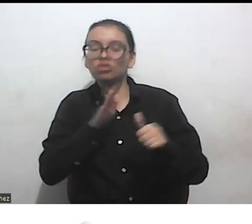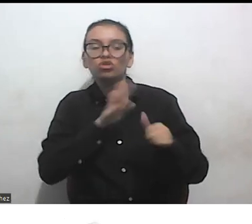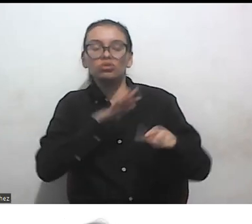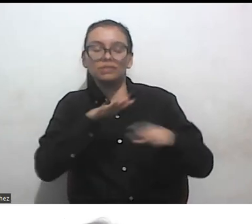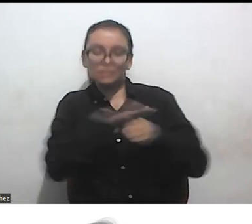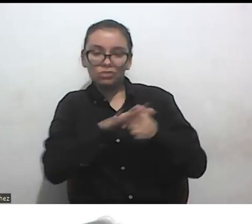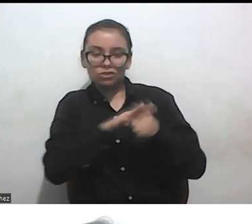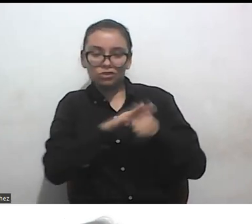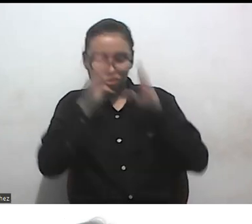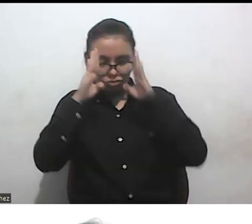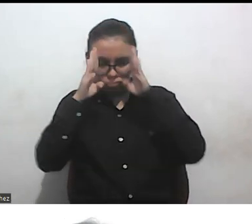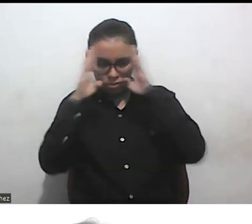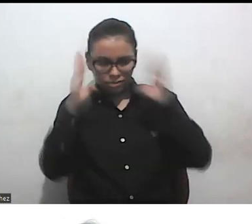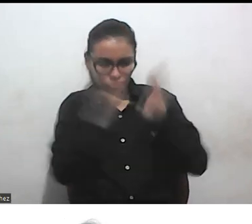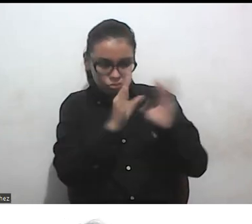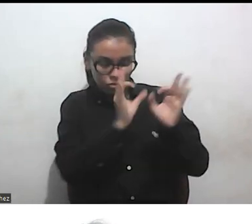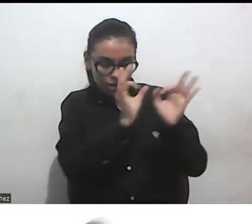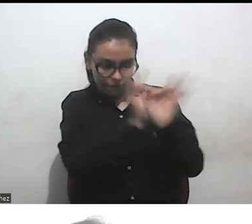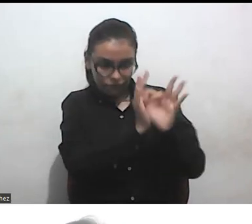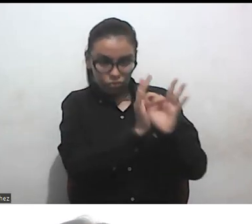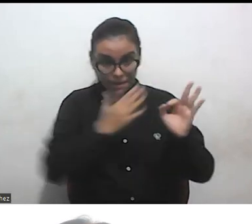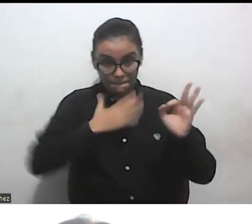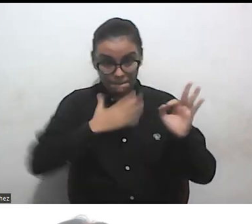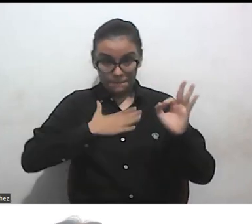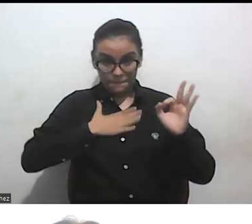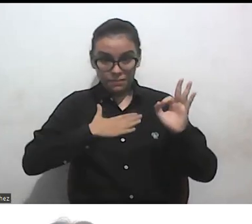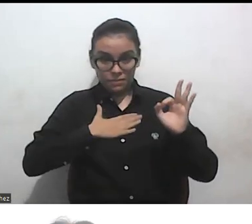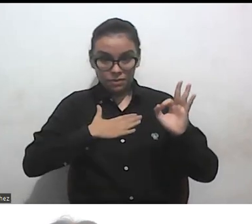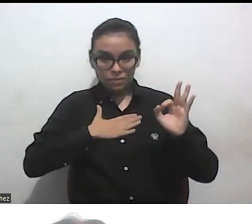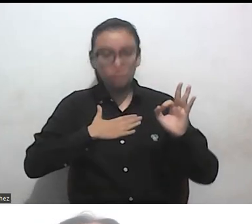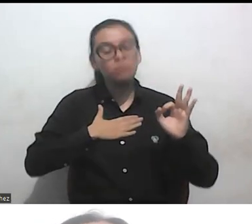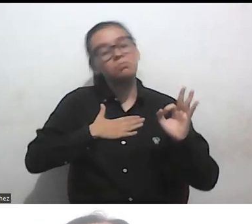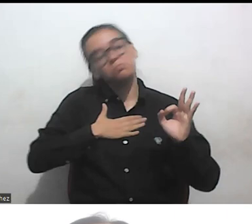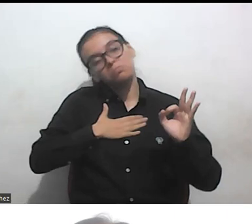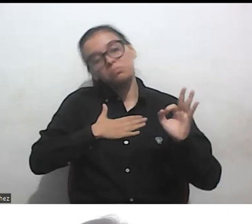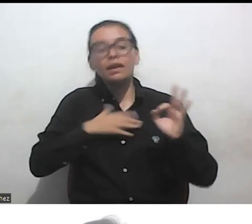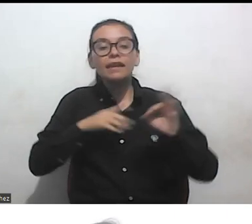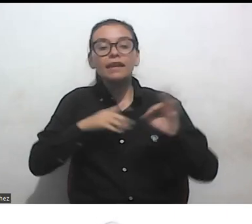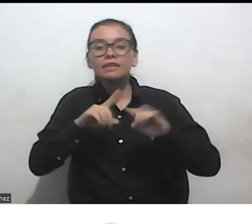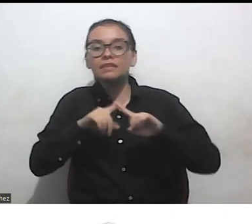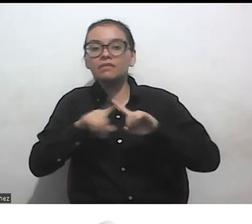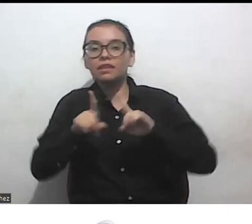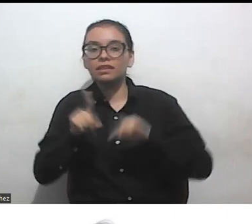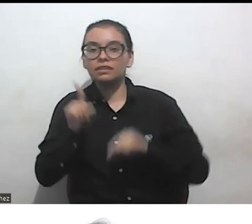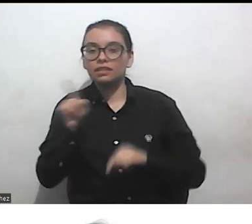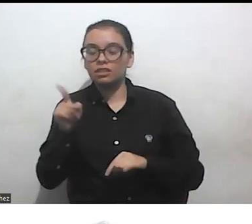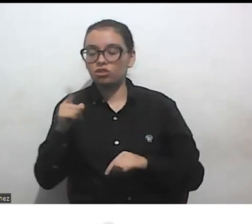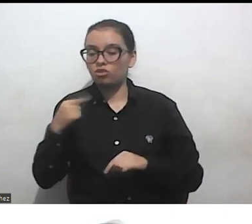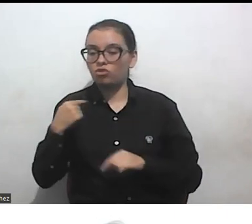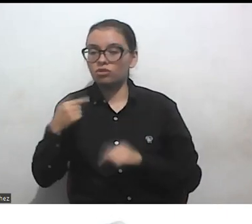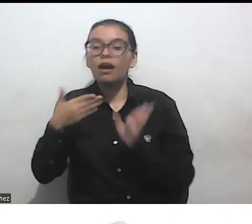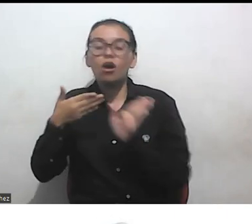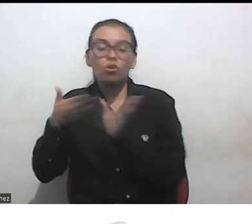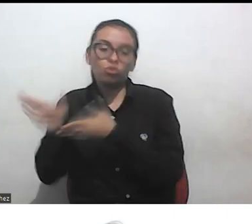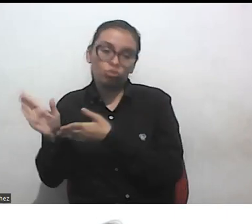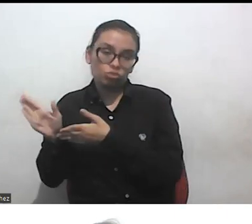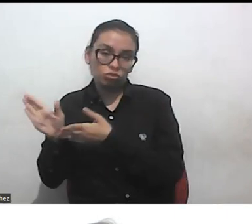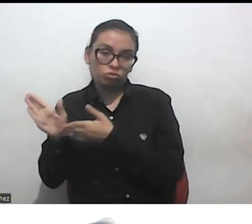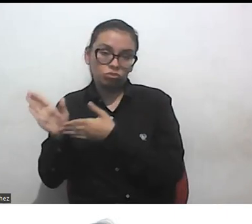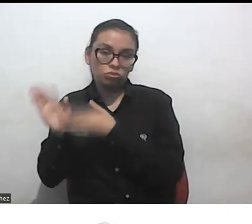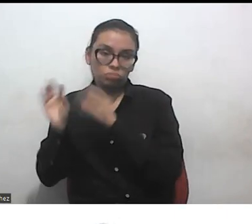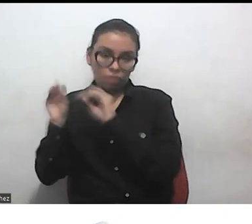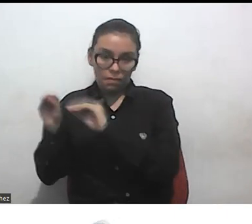voy. Ahora, eso es quizá un poco distinto a lo que yo dentro de un curso dictaría, porque estoy muy